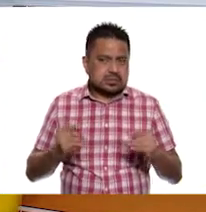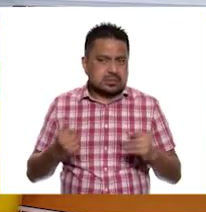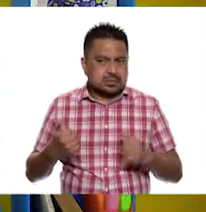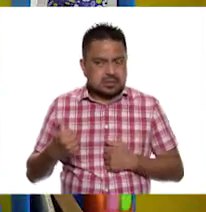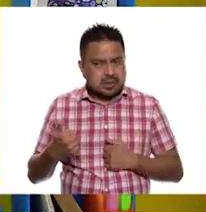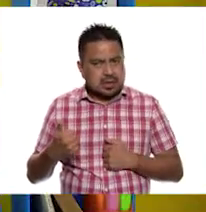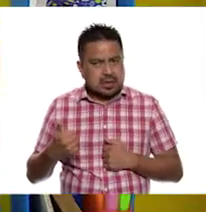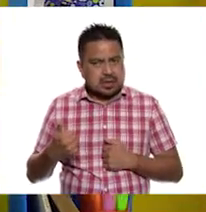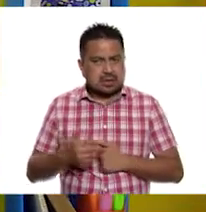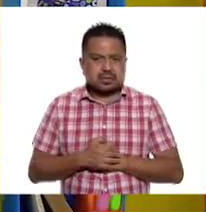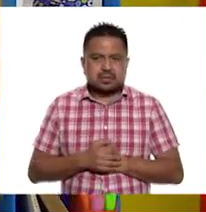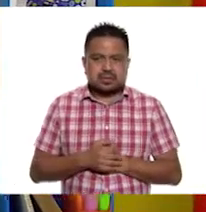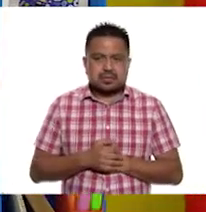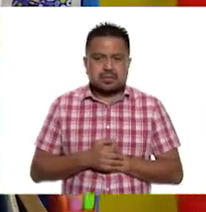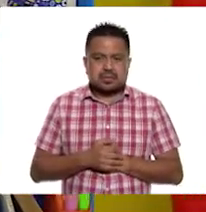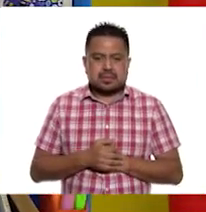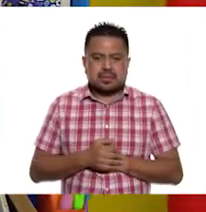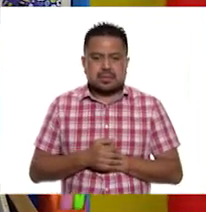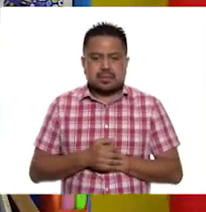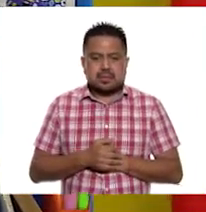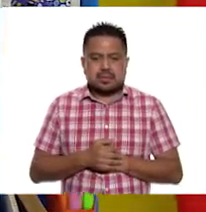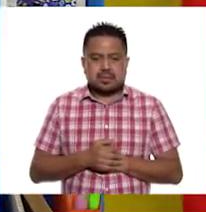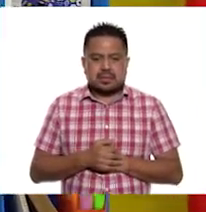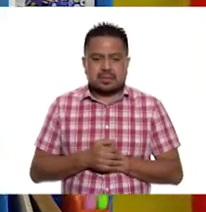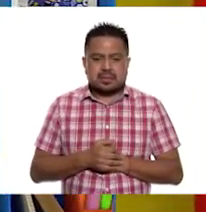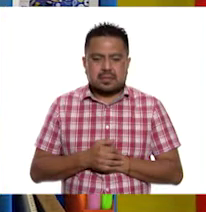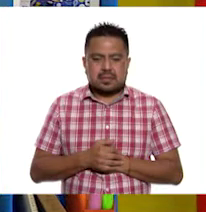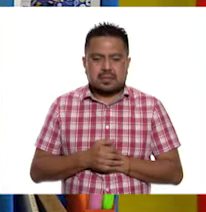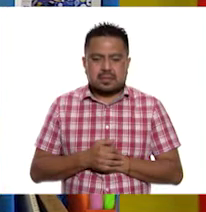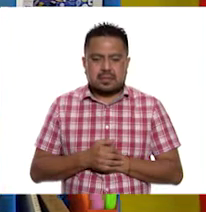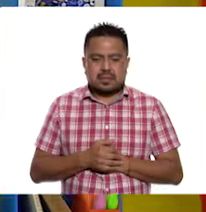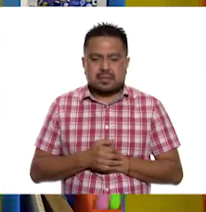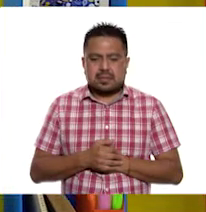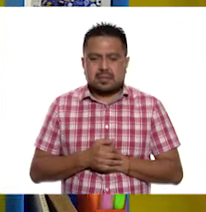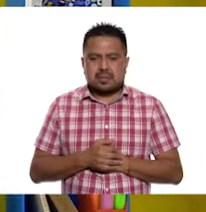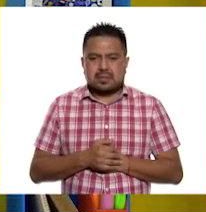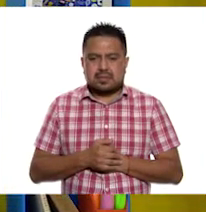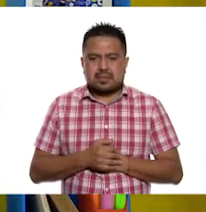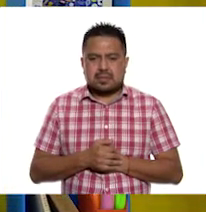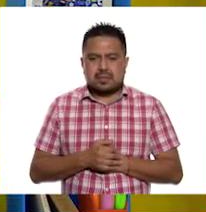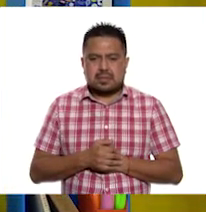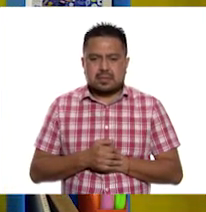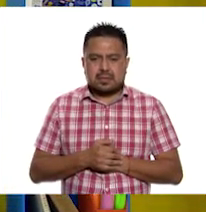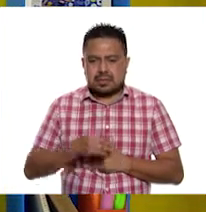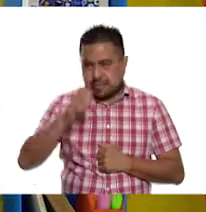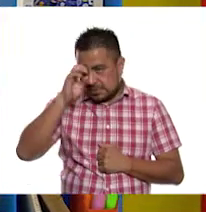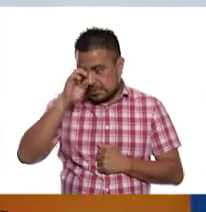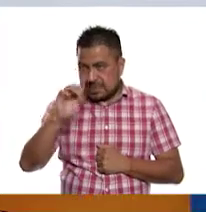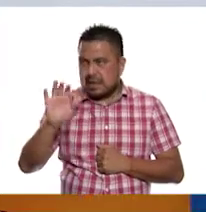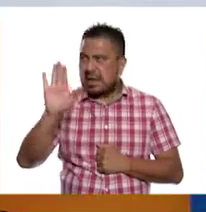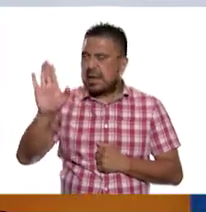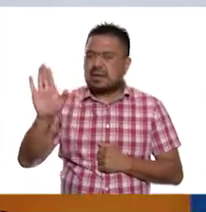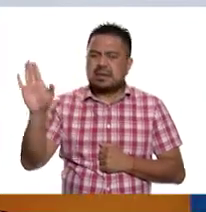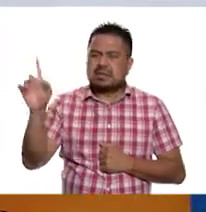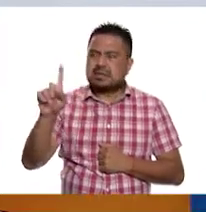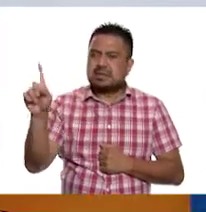Exactamente. Muy bien, muy bien. Extraño abrazar a Ah, pero ¿sabes qué? Extraño